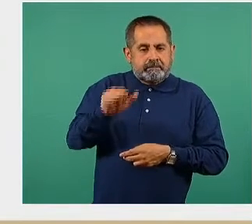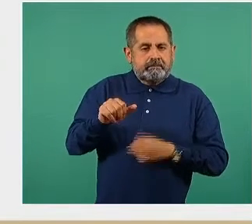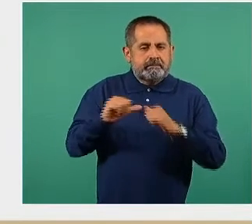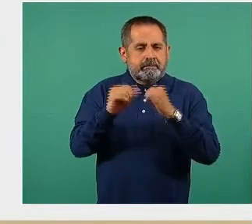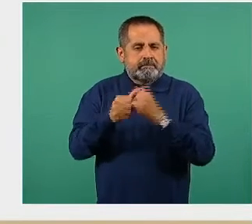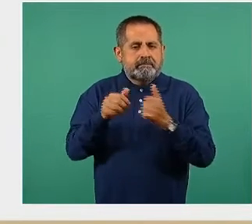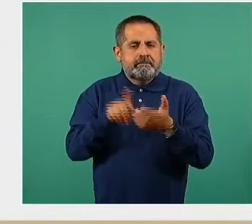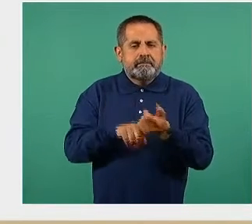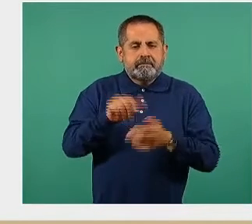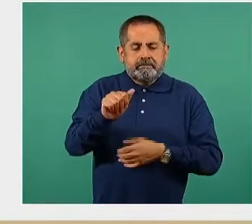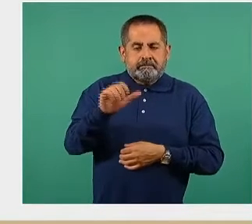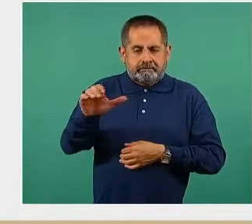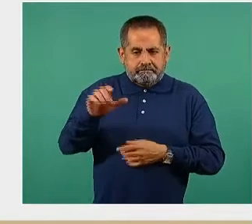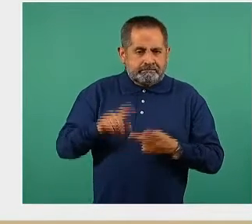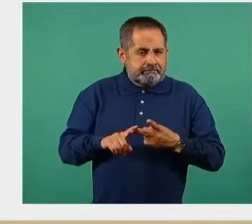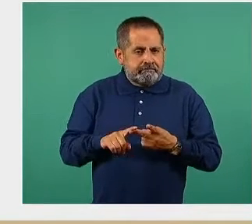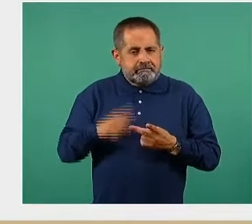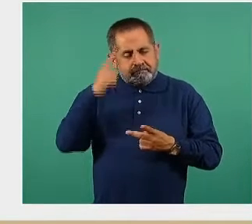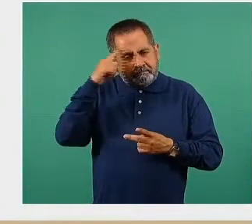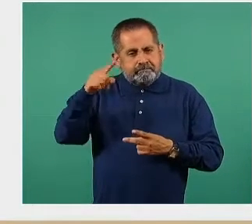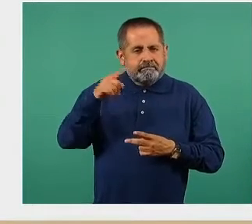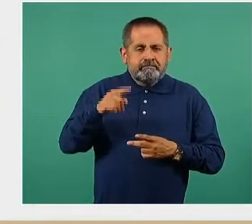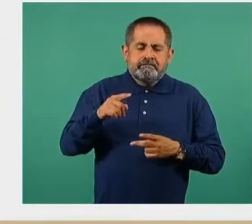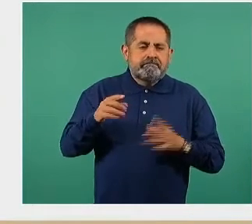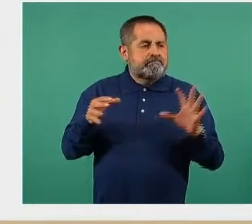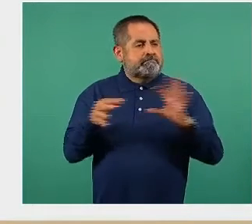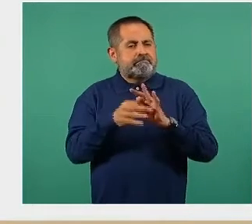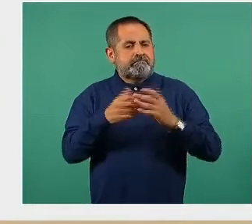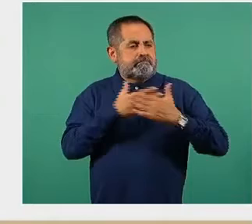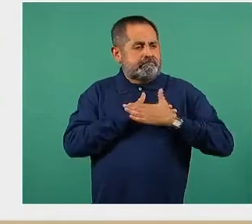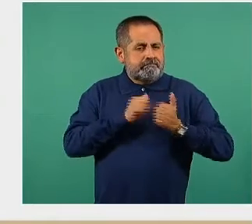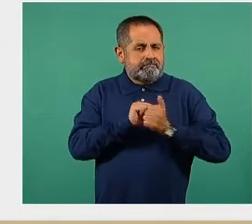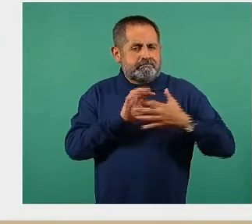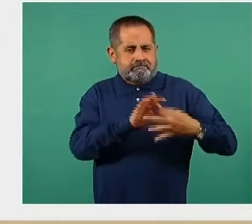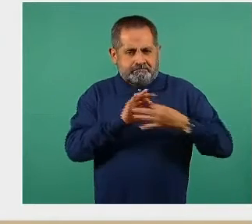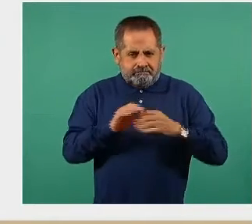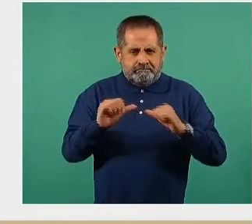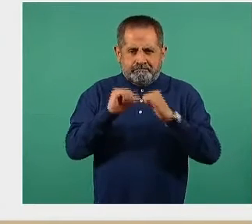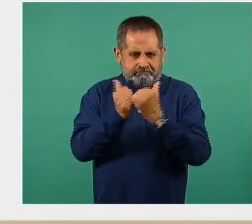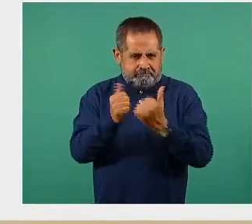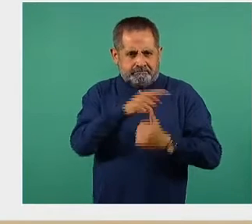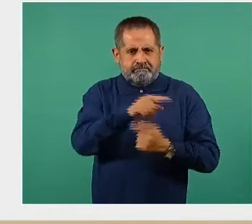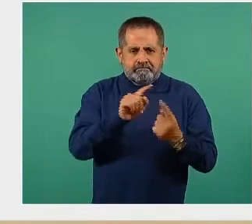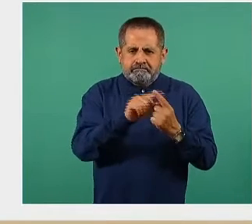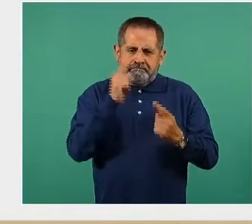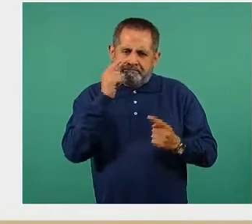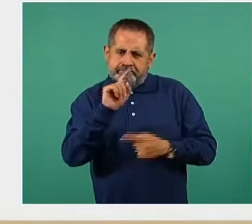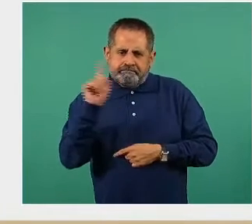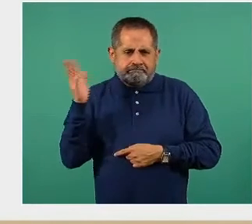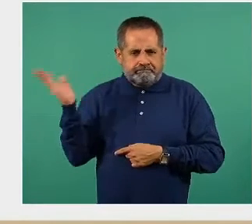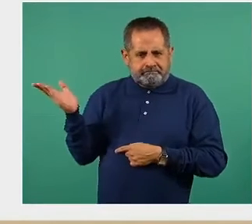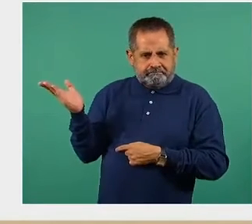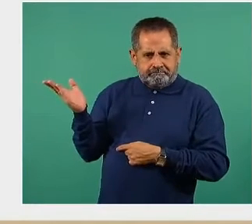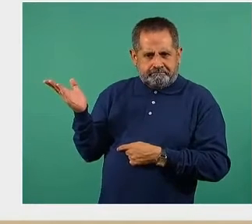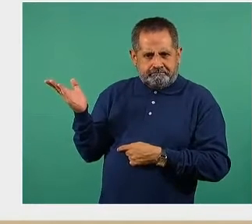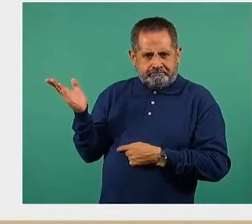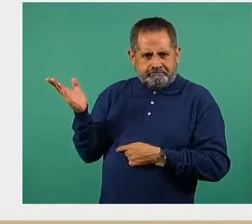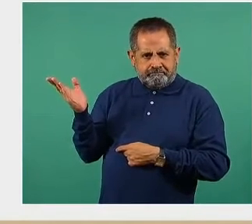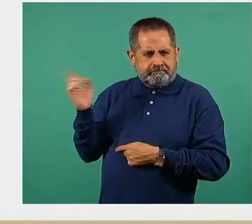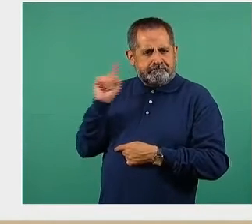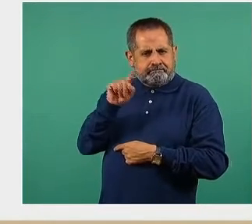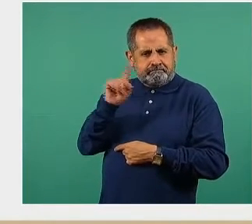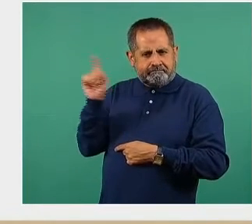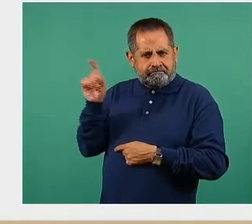asociación civil, construyendo paredes de amor y fortaleza, esclerosis múltiple, apapache por autismo,